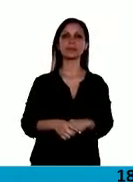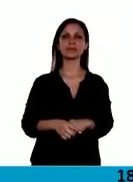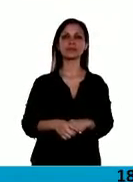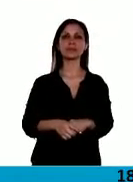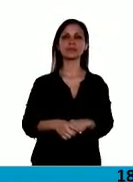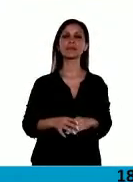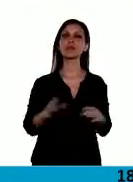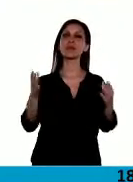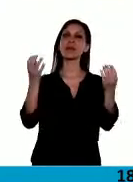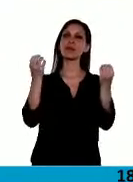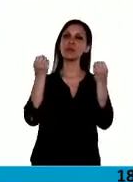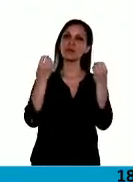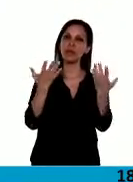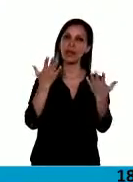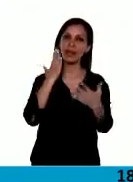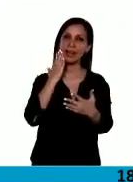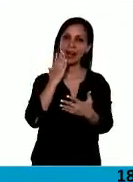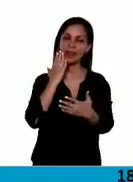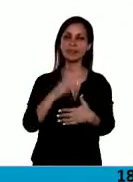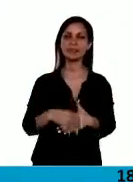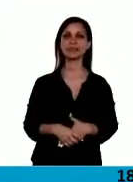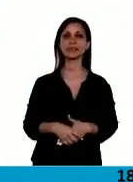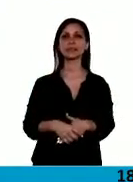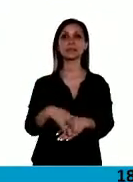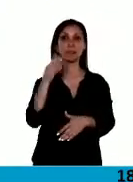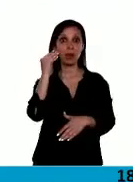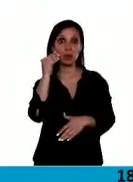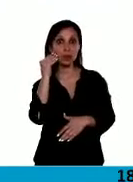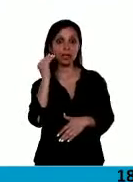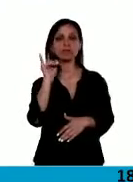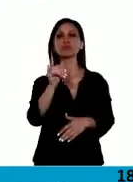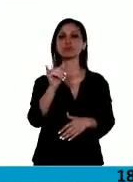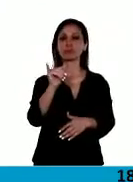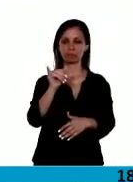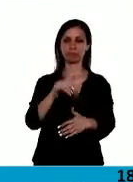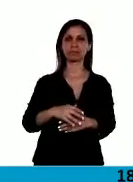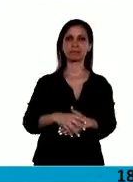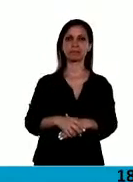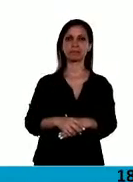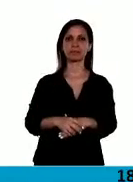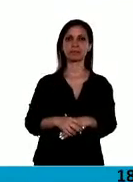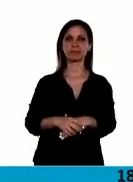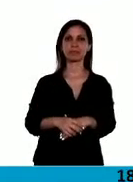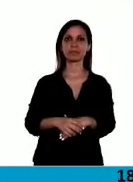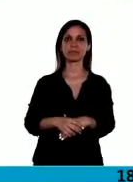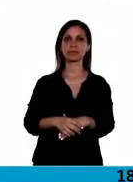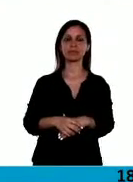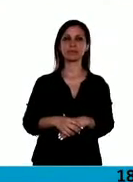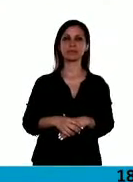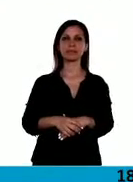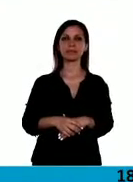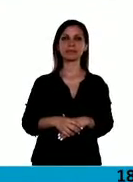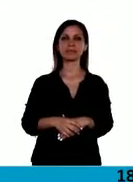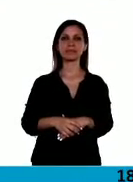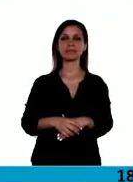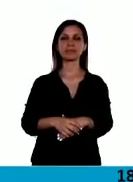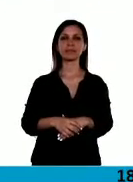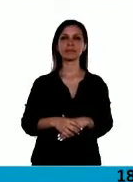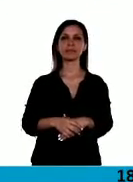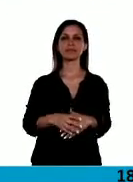Buenas tardes, presidente. ¿Me escucha? Sí, diputado. Lo escuchamos perfectamente. Bueno, primero,